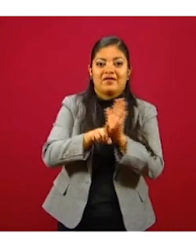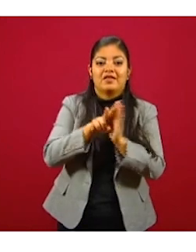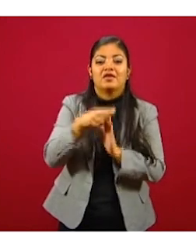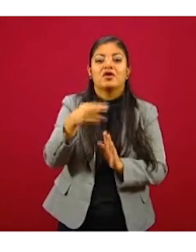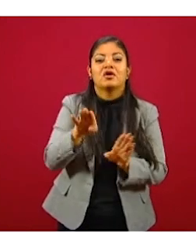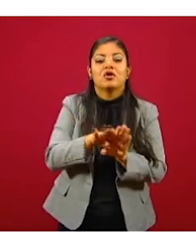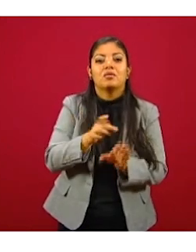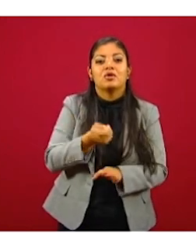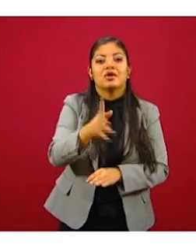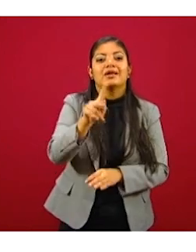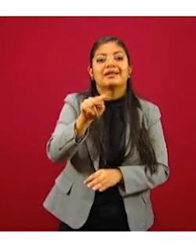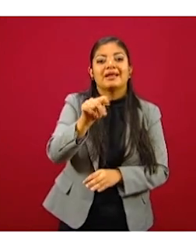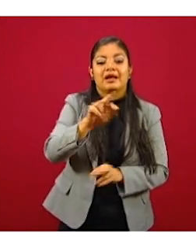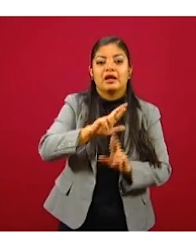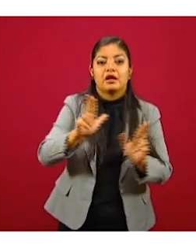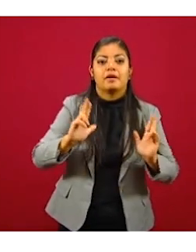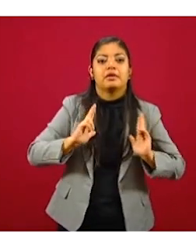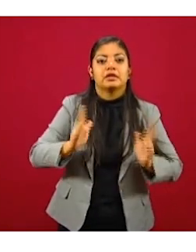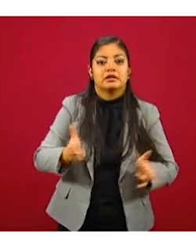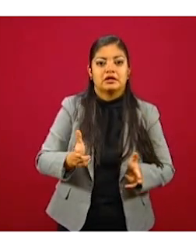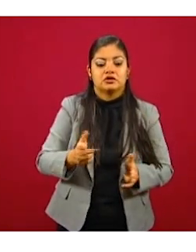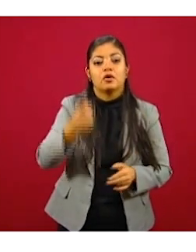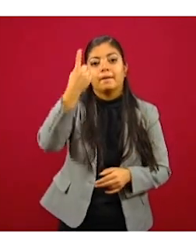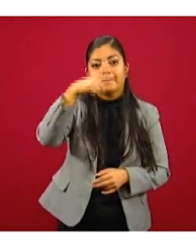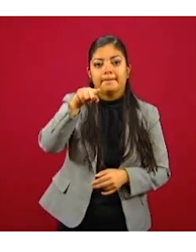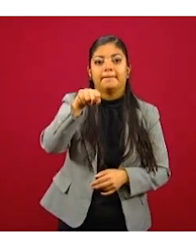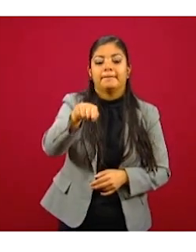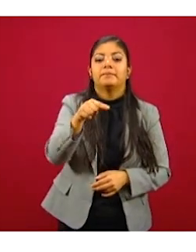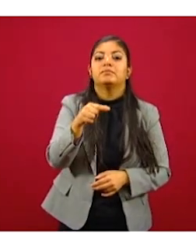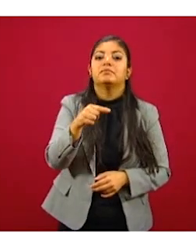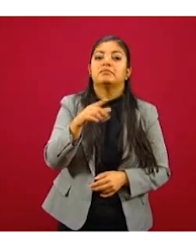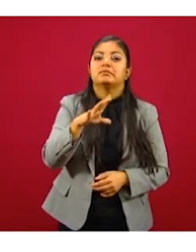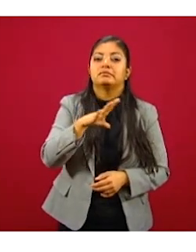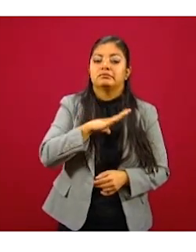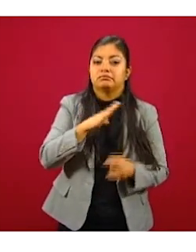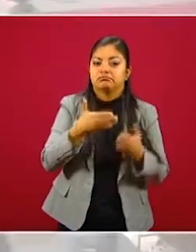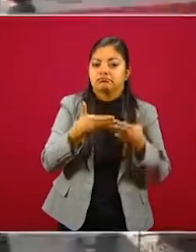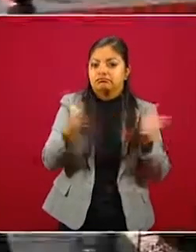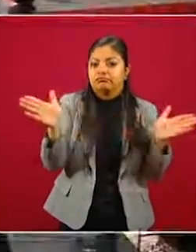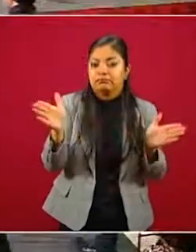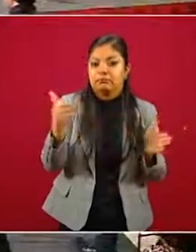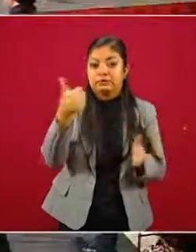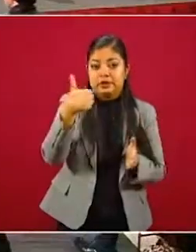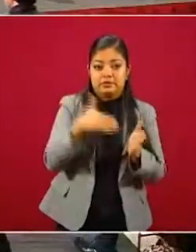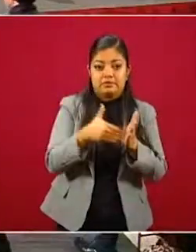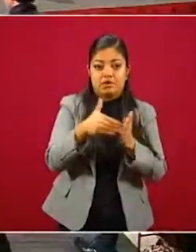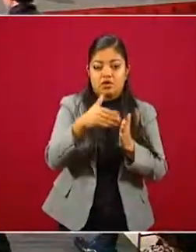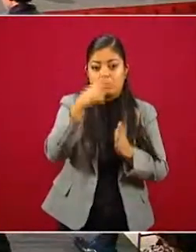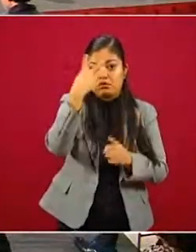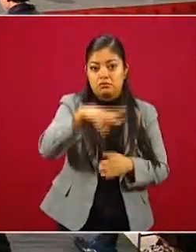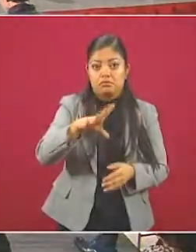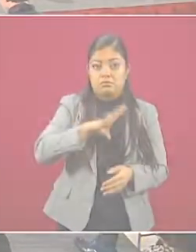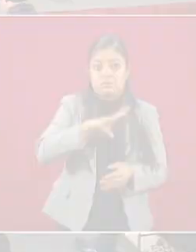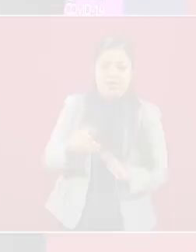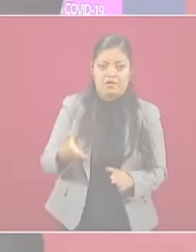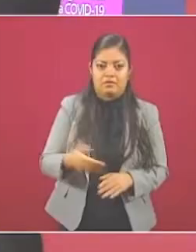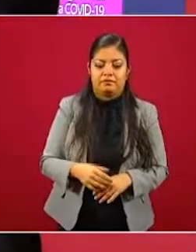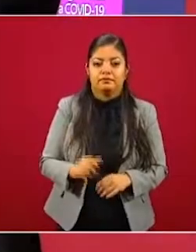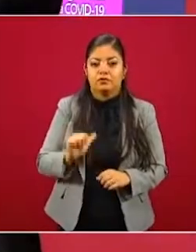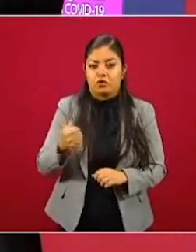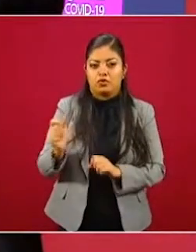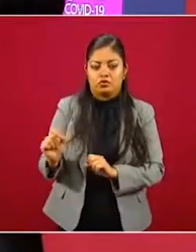dando y ofreciendo un servicio abierto a los casi seis millones de mexicanos con alguna discapacidad.